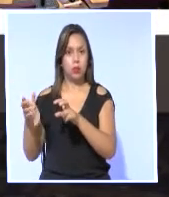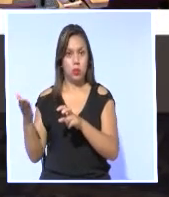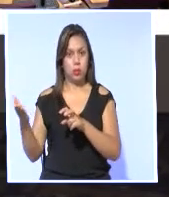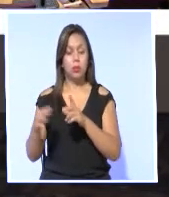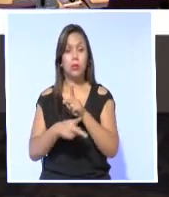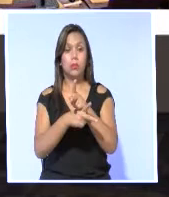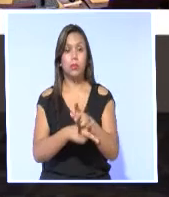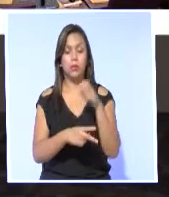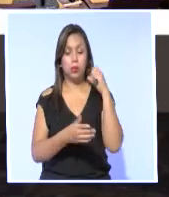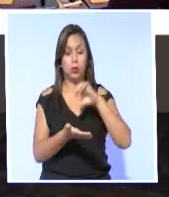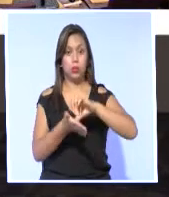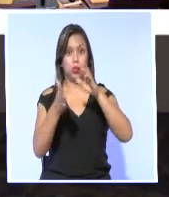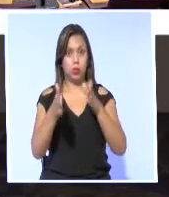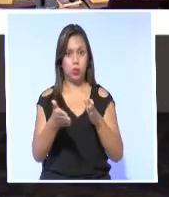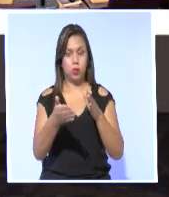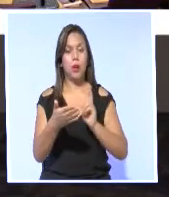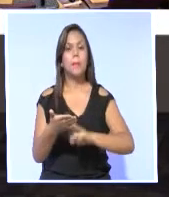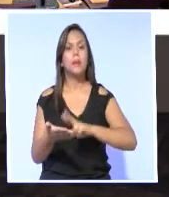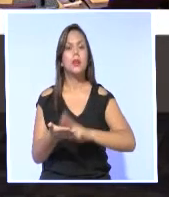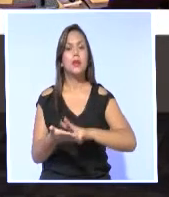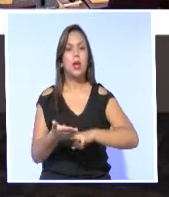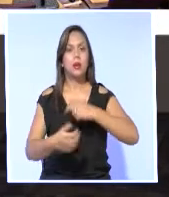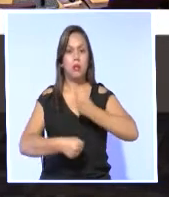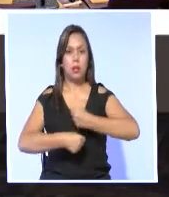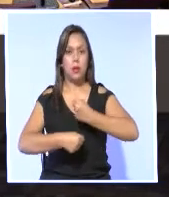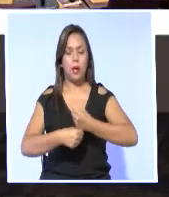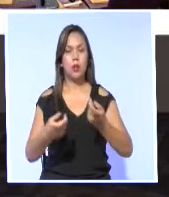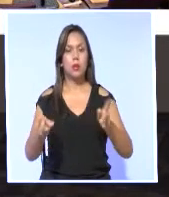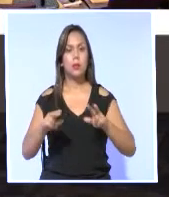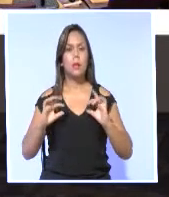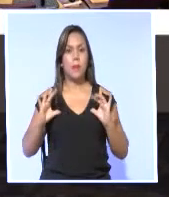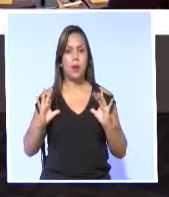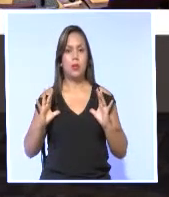a los ciudadanos la obtención de visas de trabajo o vacaciones.